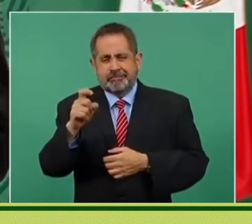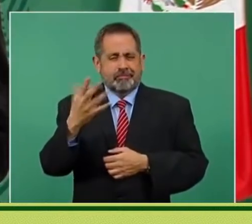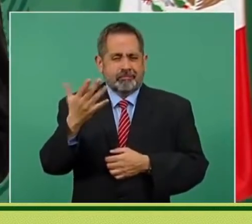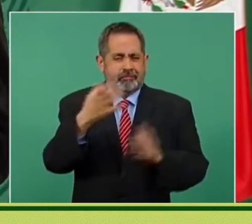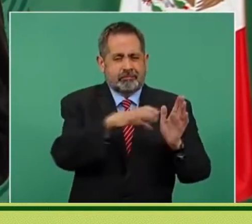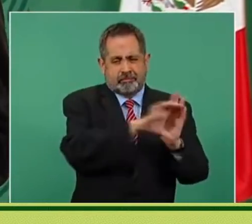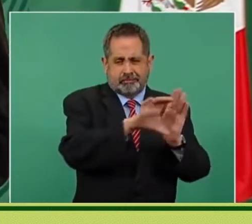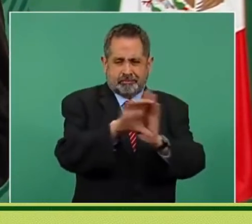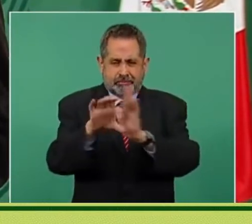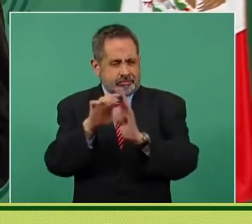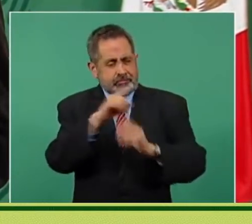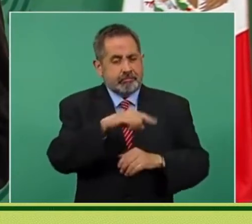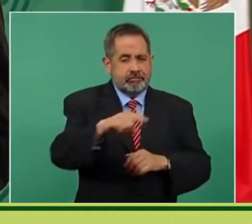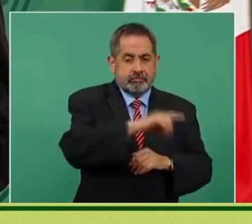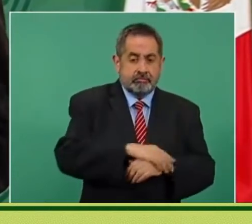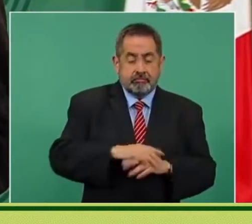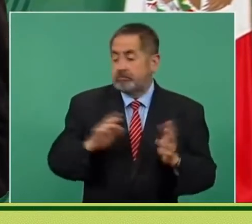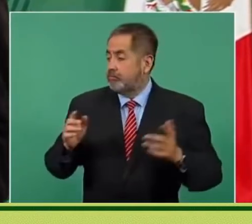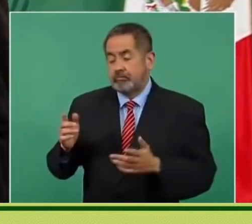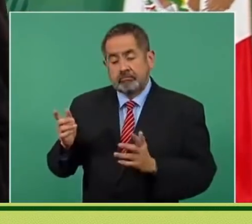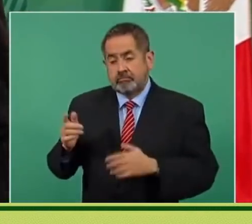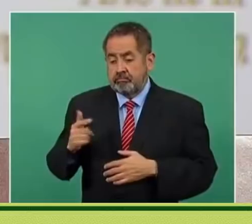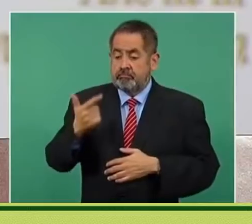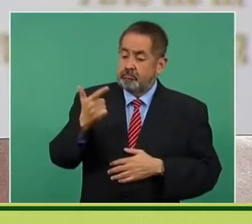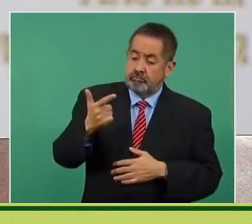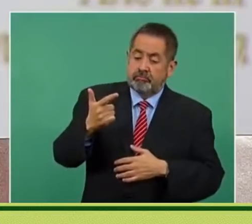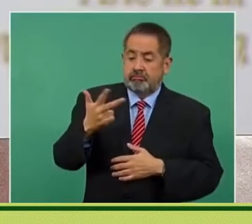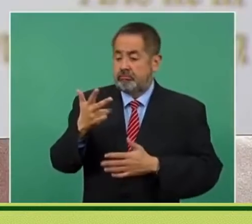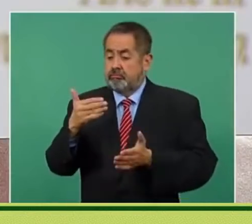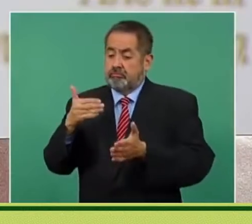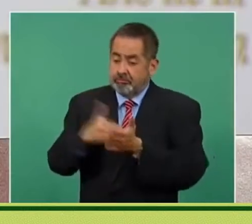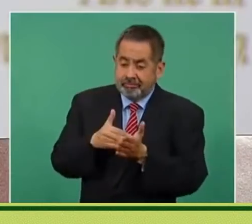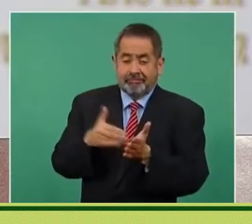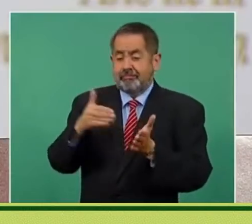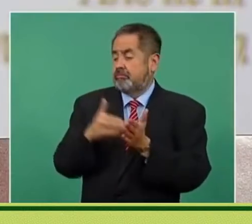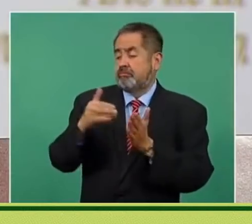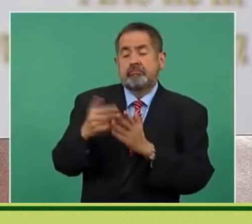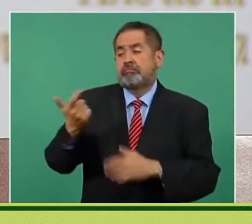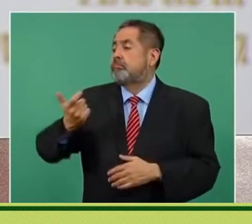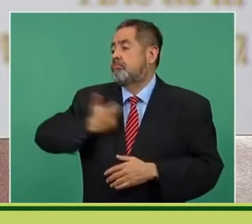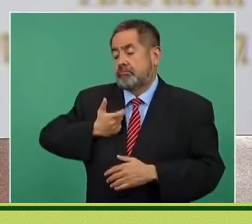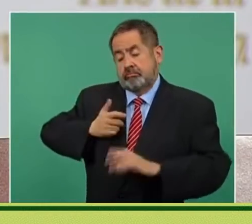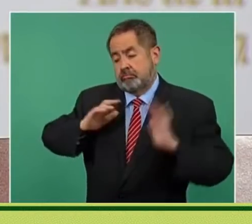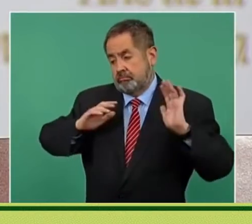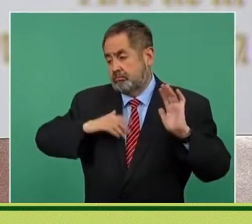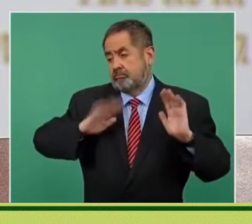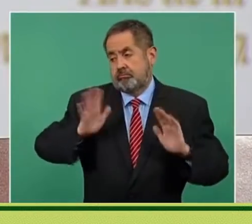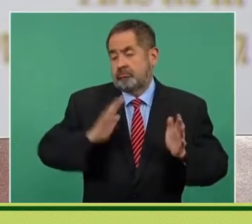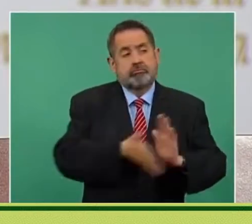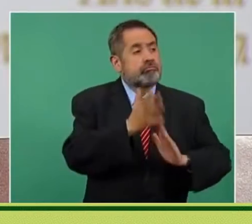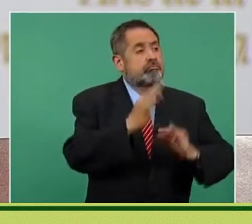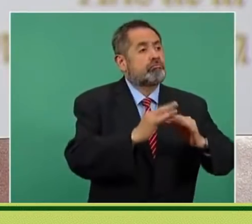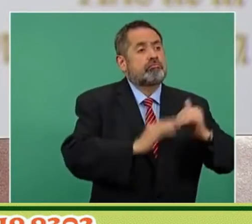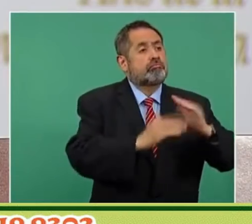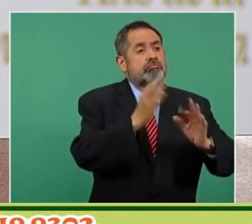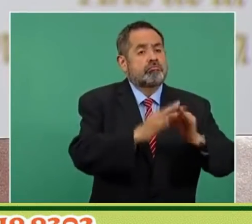que los están cobrando en siete, ocho mil millones de pesos. En el caso del Estado